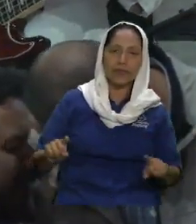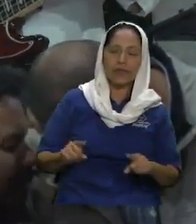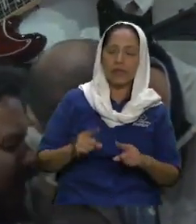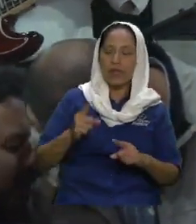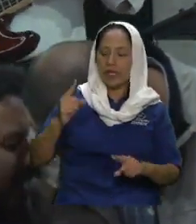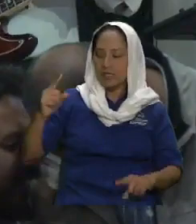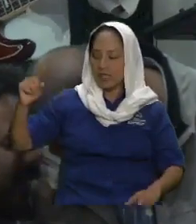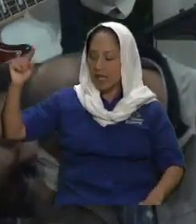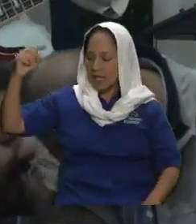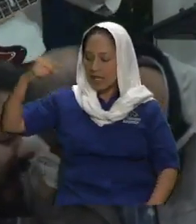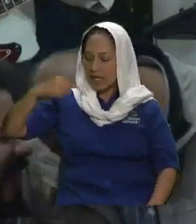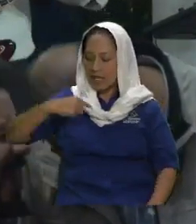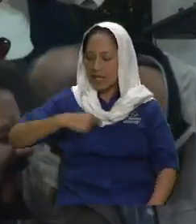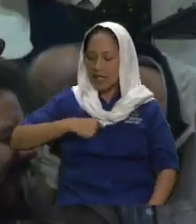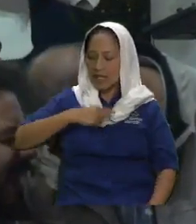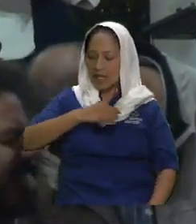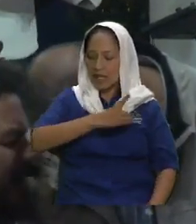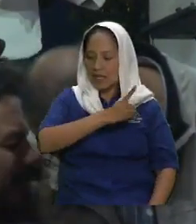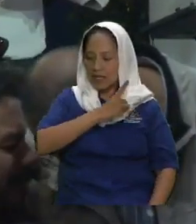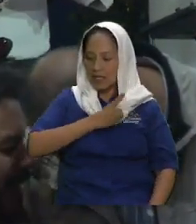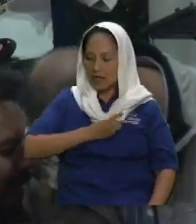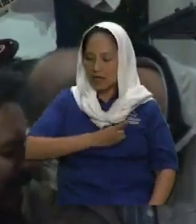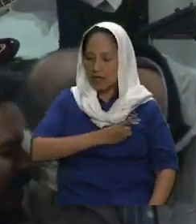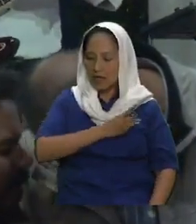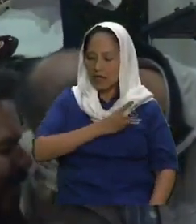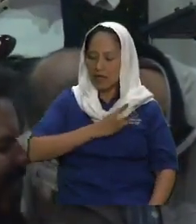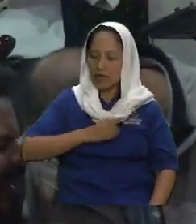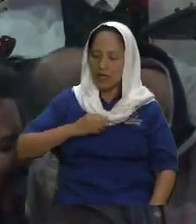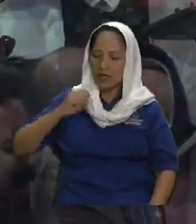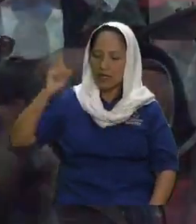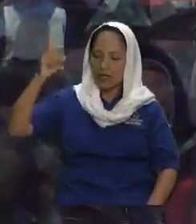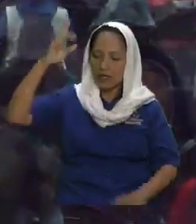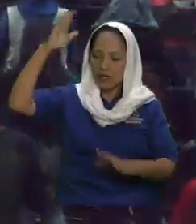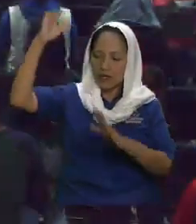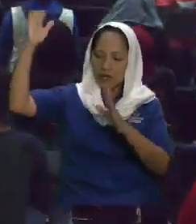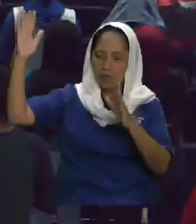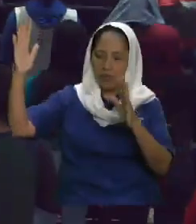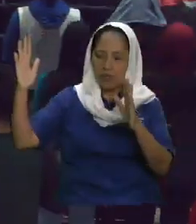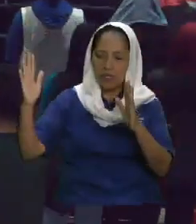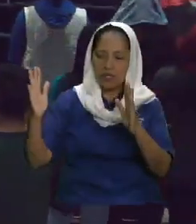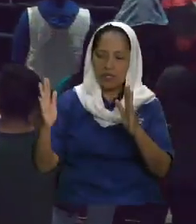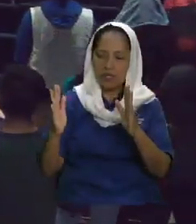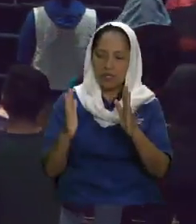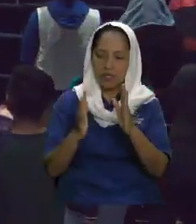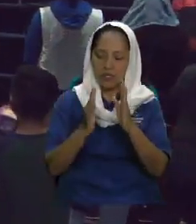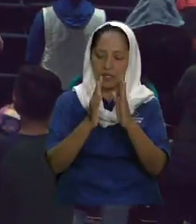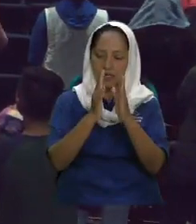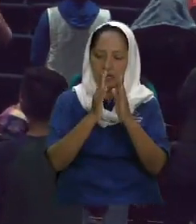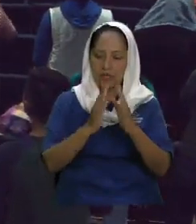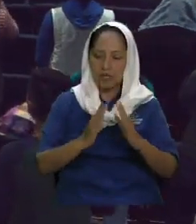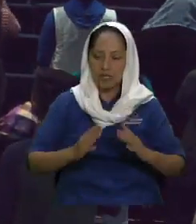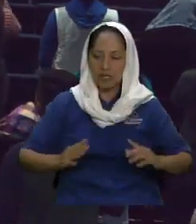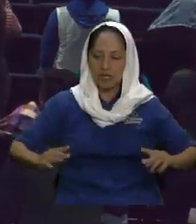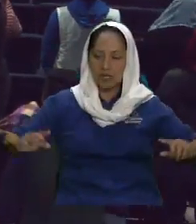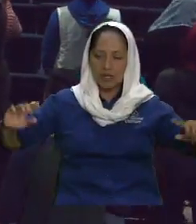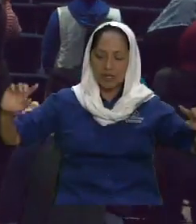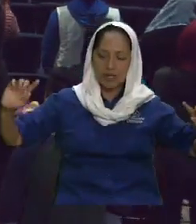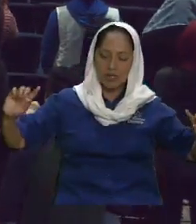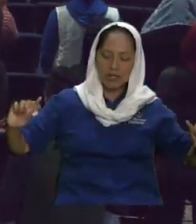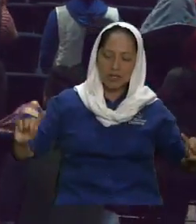si quieres hermano pastor ponte aquí y entonces que la pasen ahí tú la